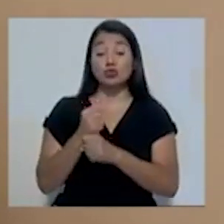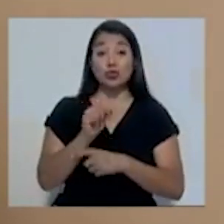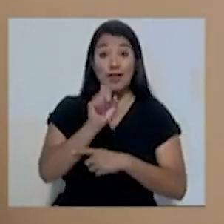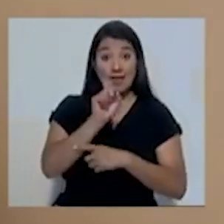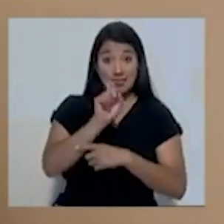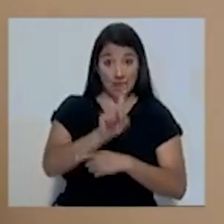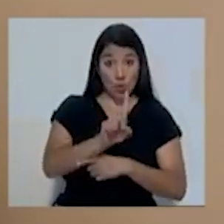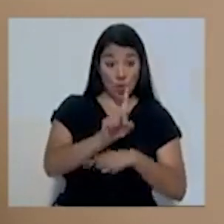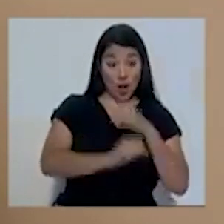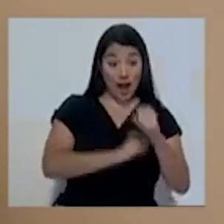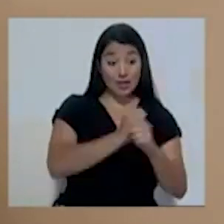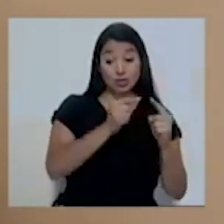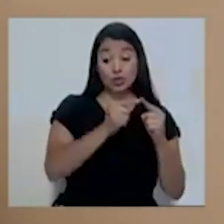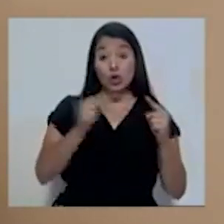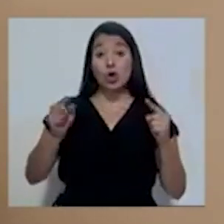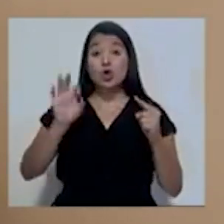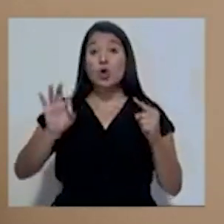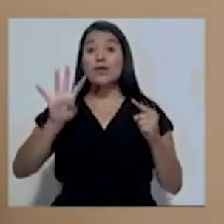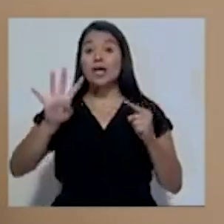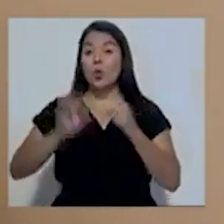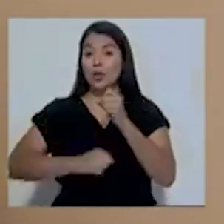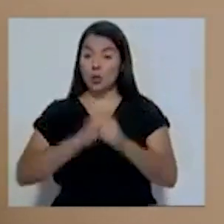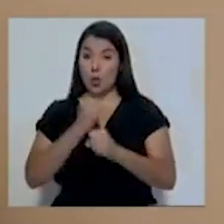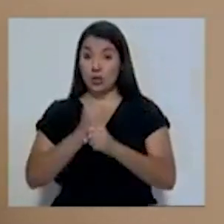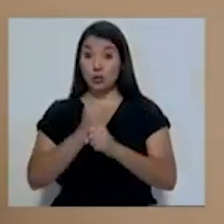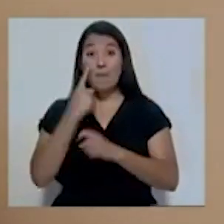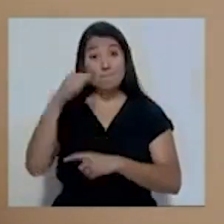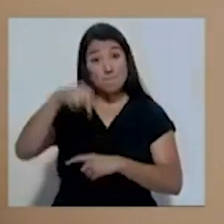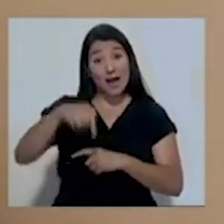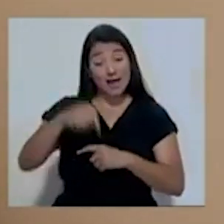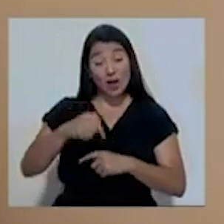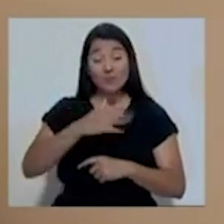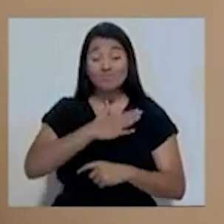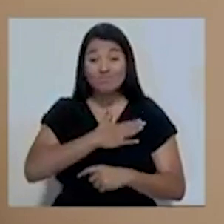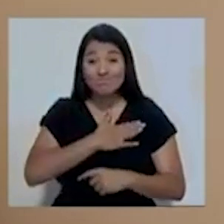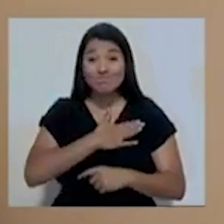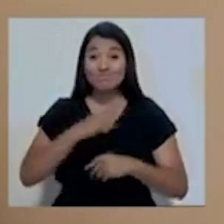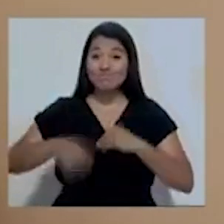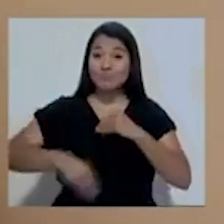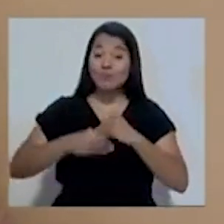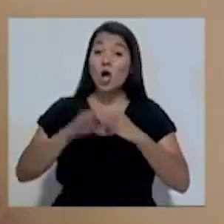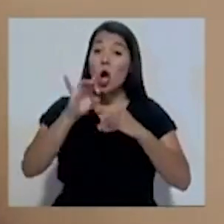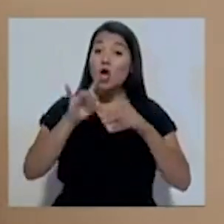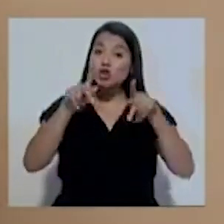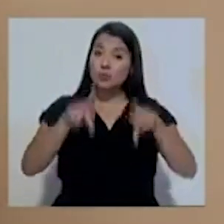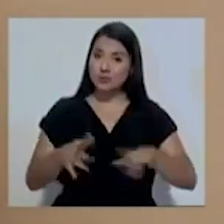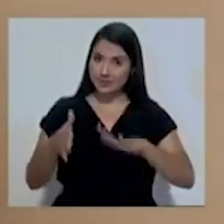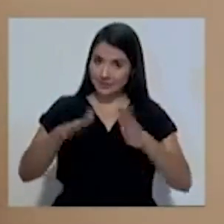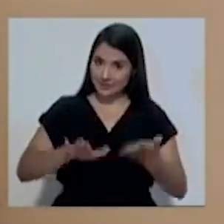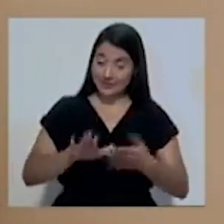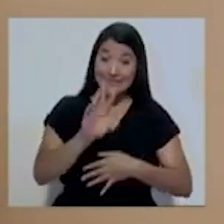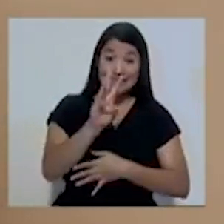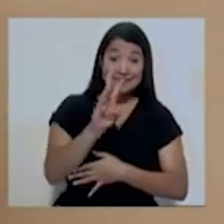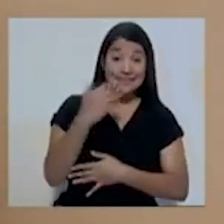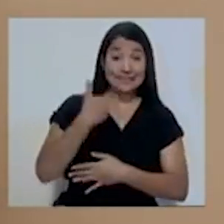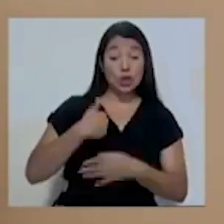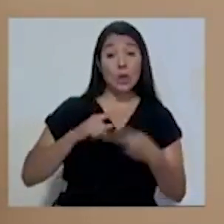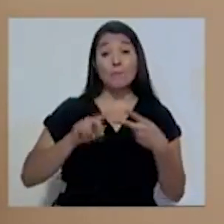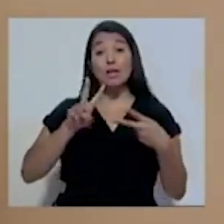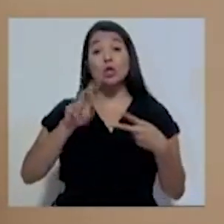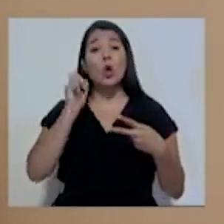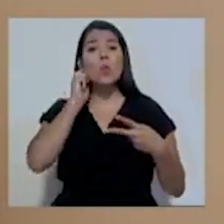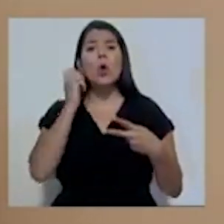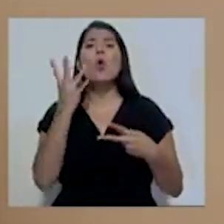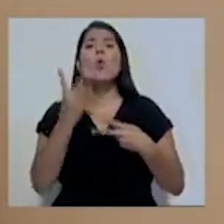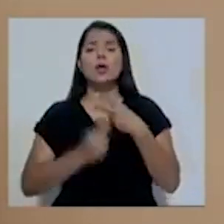a 94 años. Para hoy se reportan 8 lamentables fallecimientos, 6 hombres y 2 mujeres